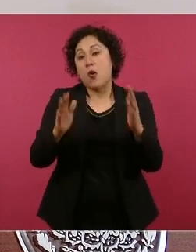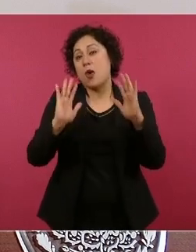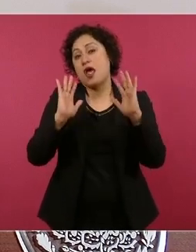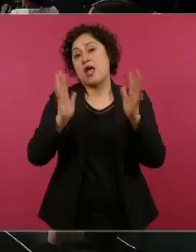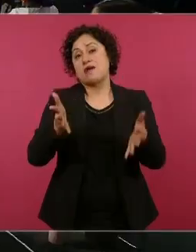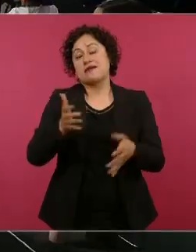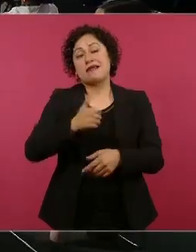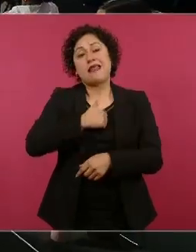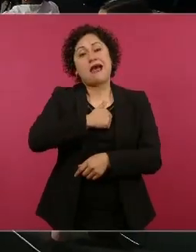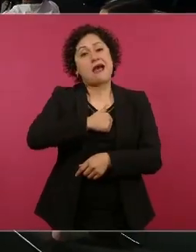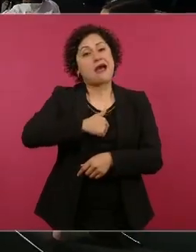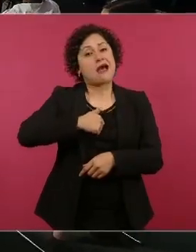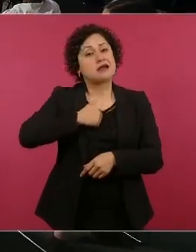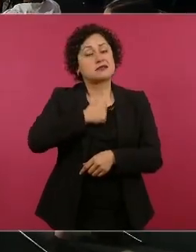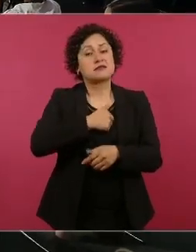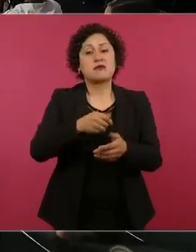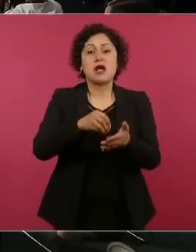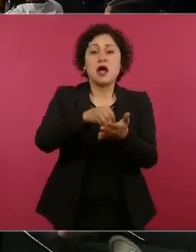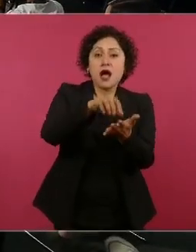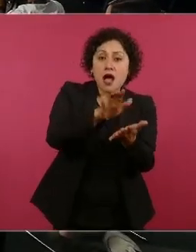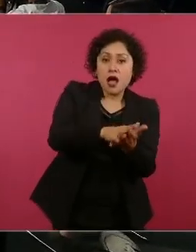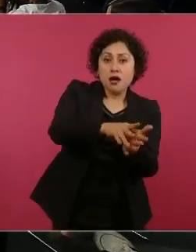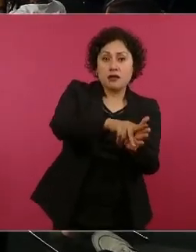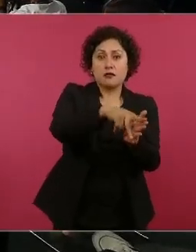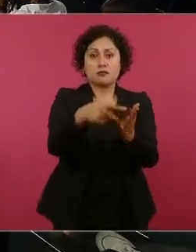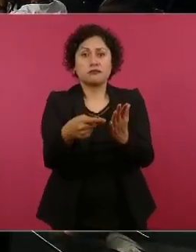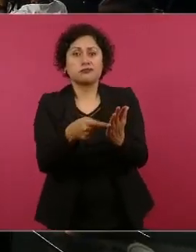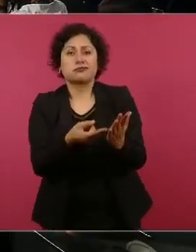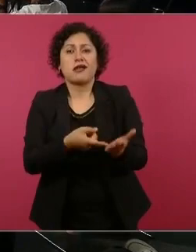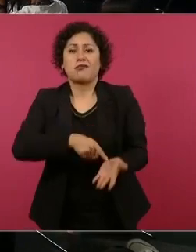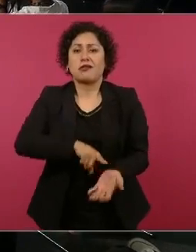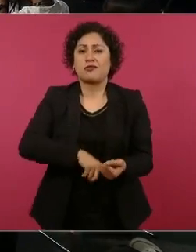que no había antes.